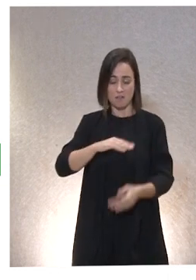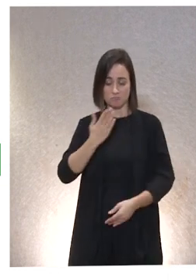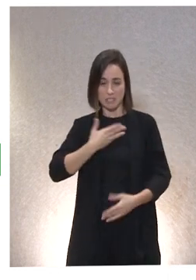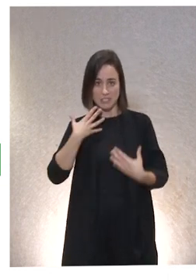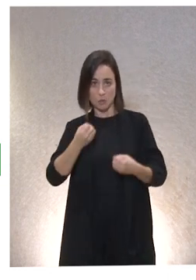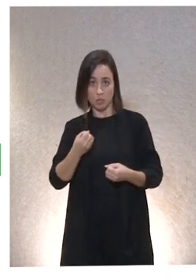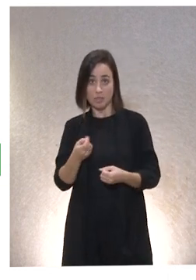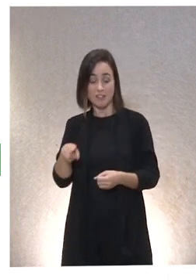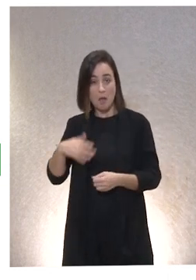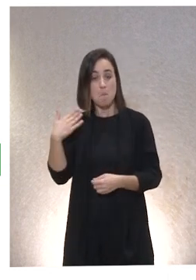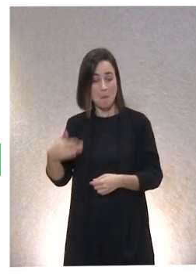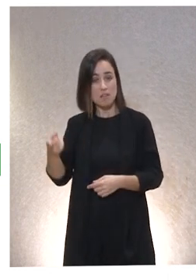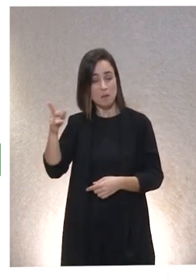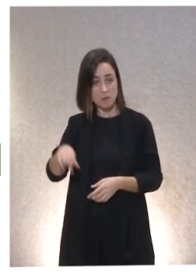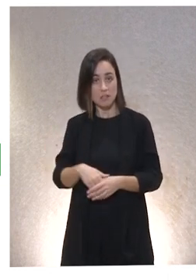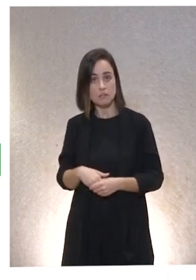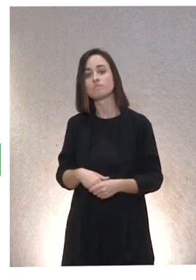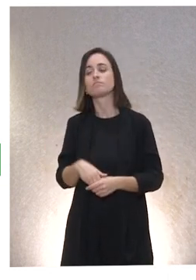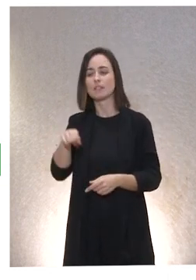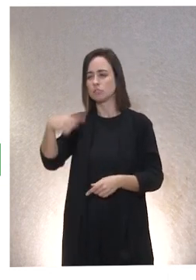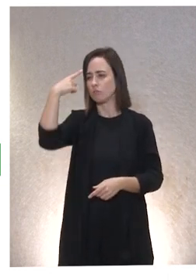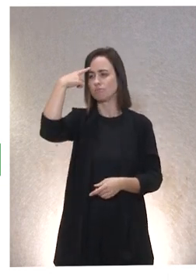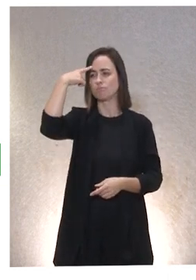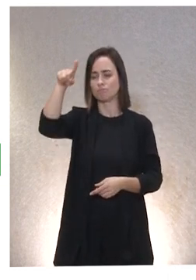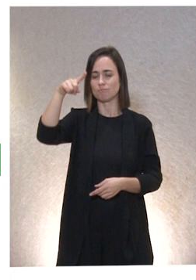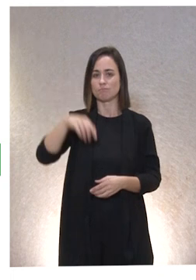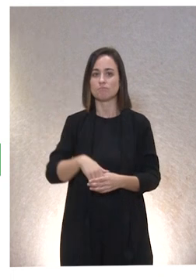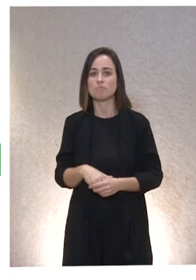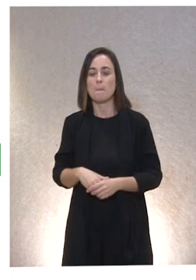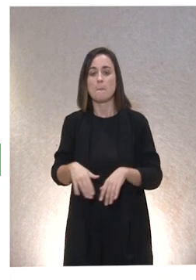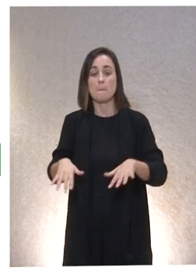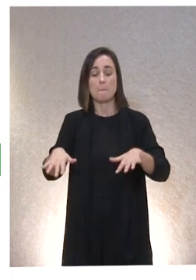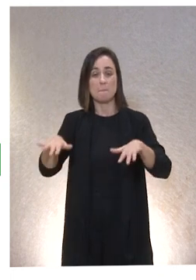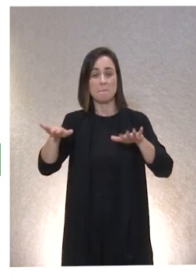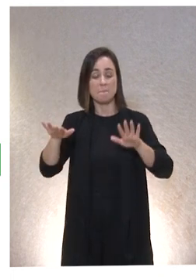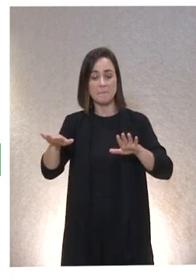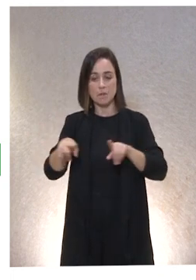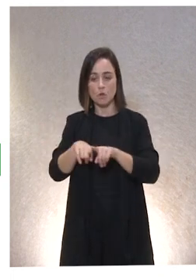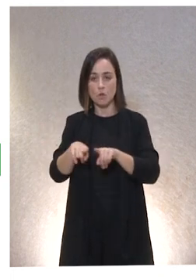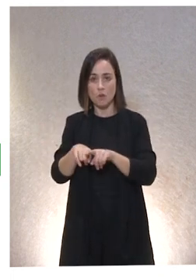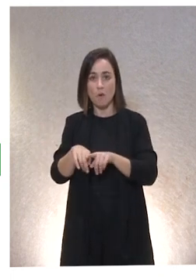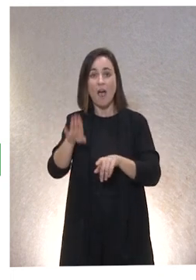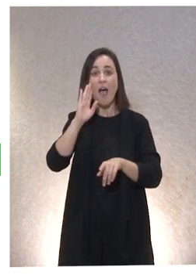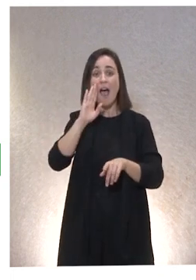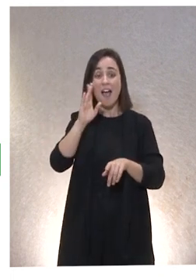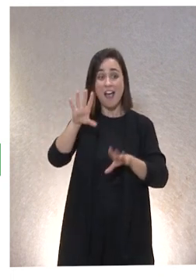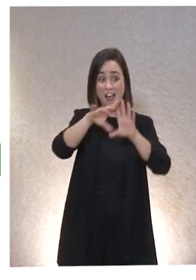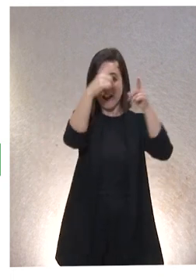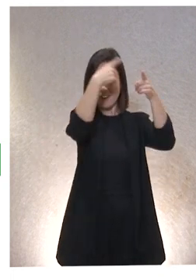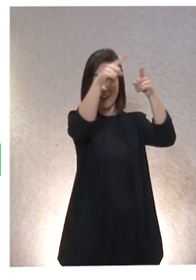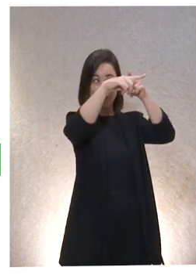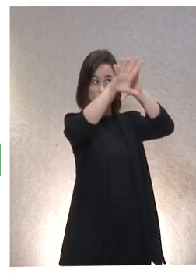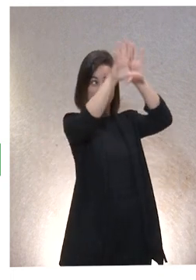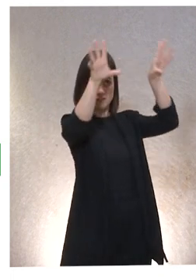dan, ya sabéis, todo este tipo de cosas lo sabéis de sobra, pero la idea es cómo se resitúan en el marco de la interdependencia que estamos aquí planteando.